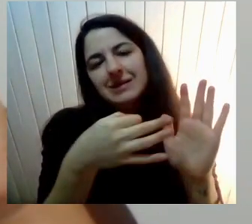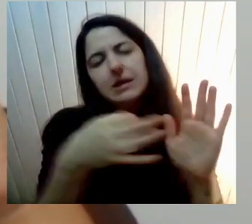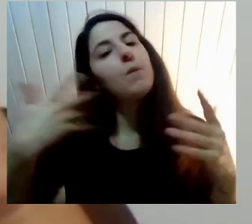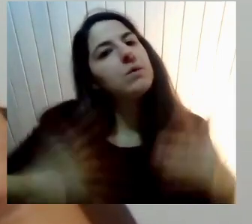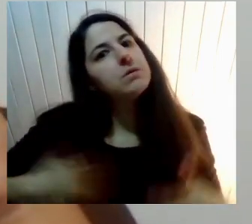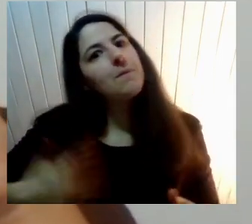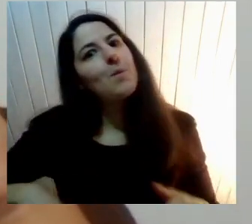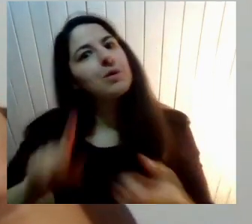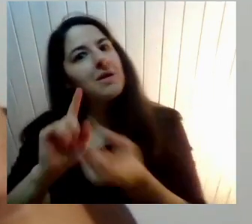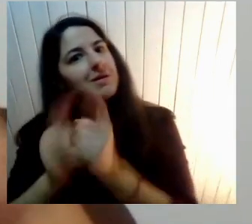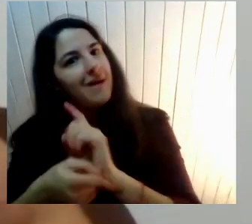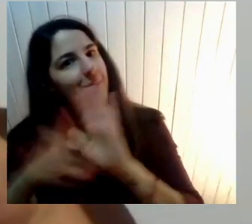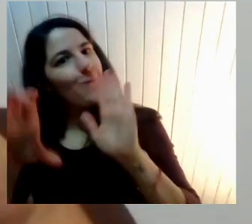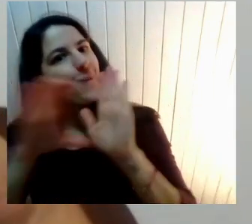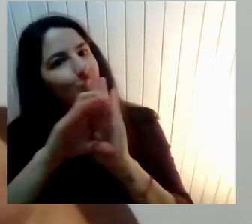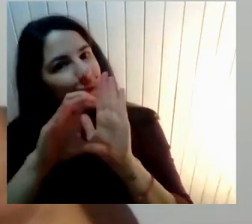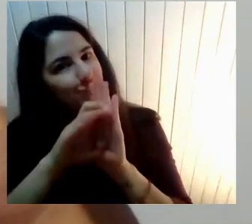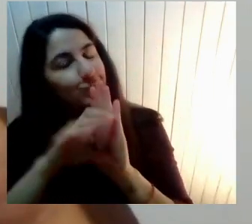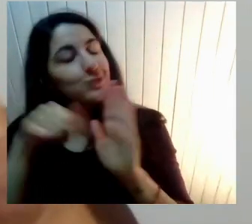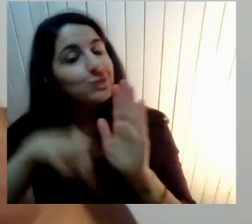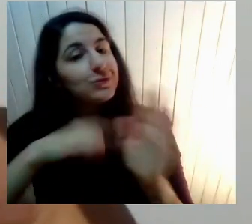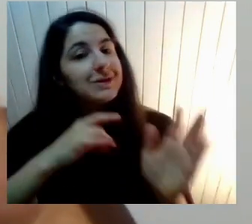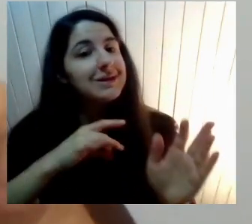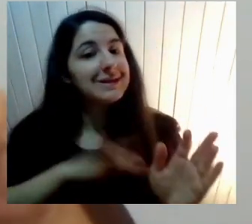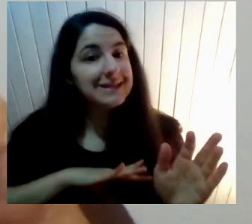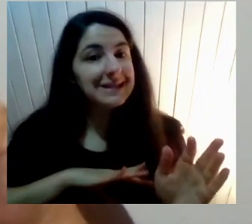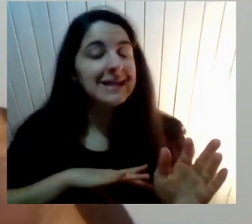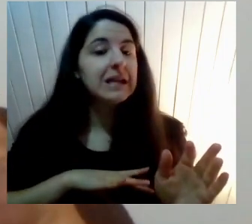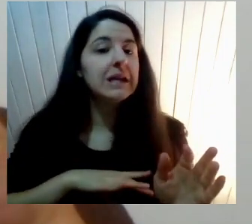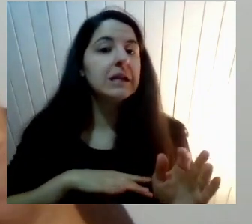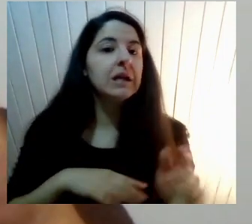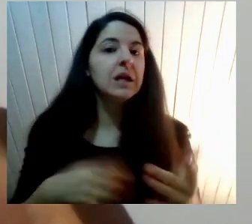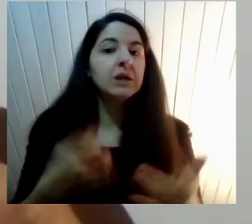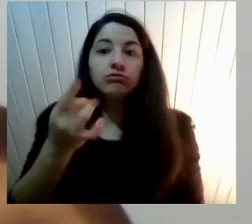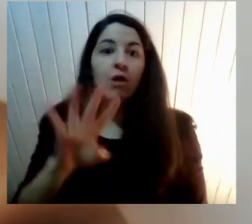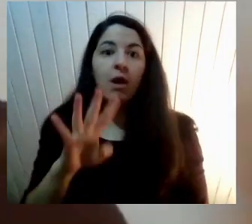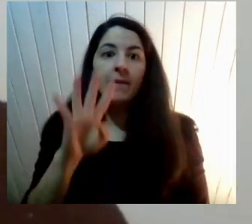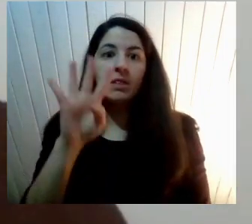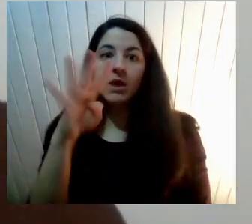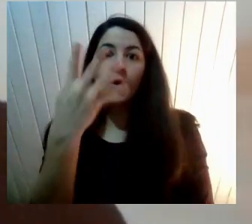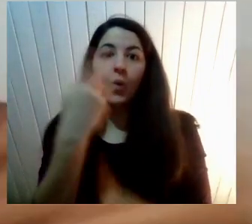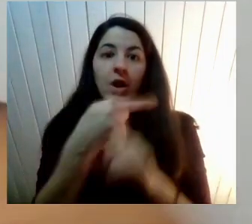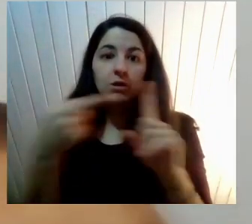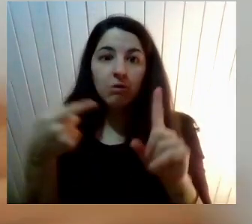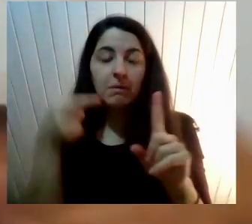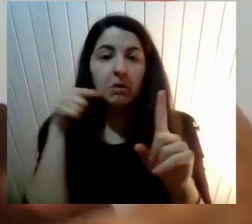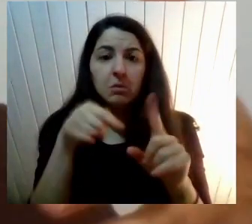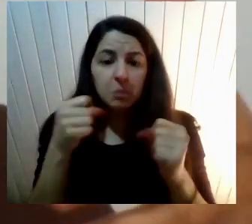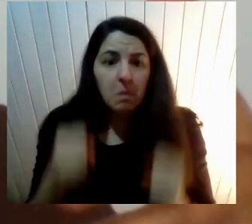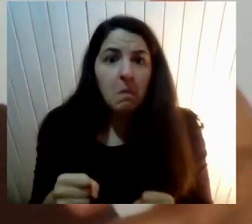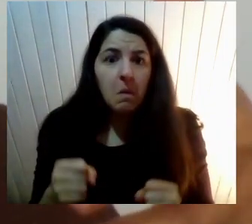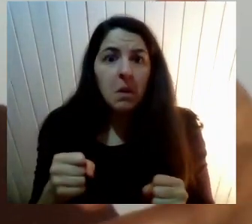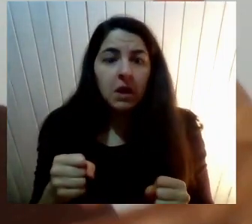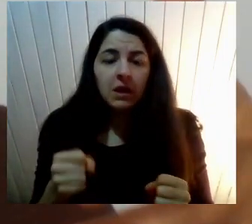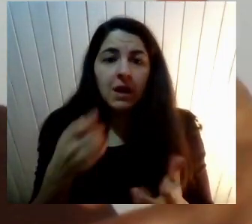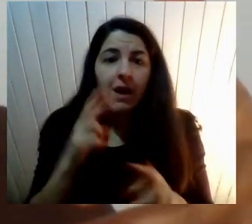Constituyente Digamos Porque en Chile Bastaba tener Cuarto medio Y dinero Para abrir un colegio Eso pasó mucho